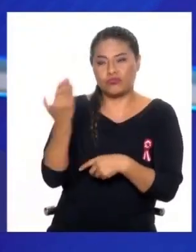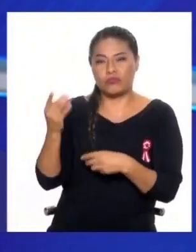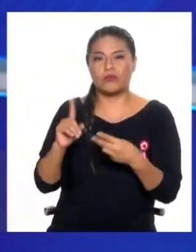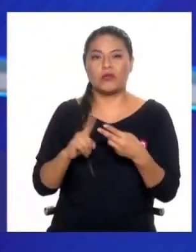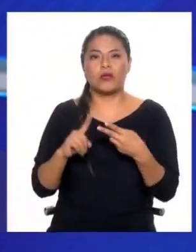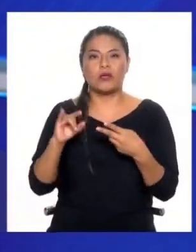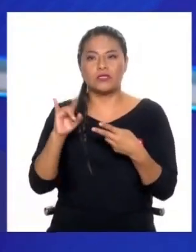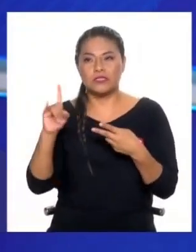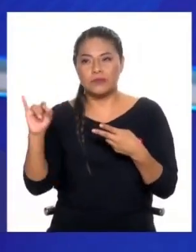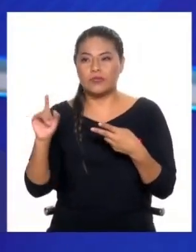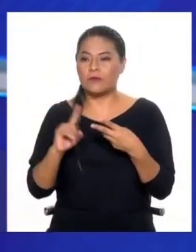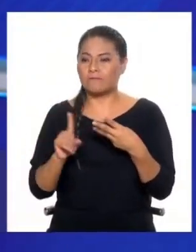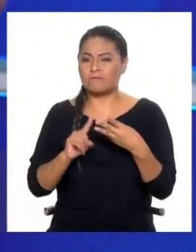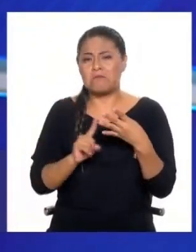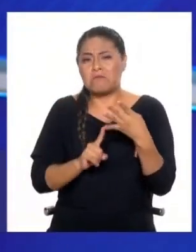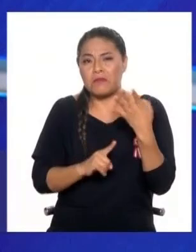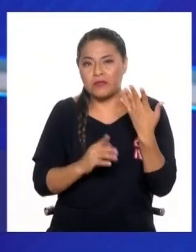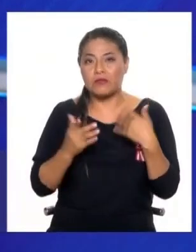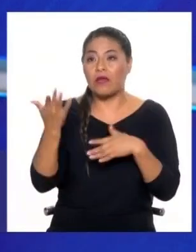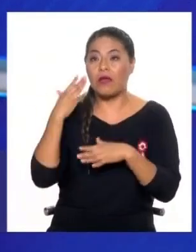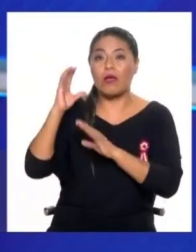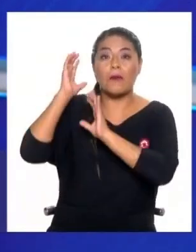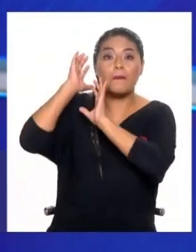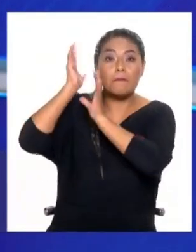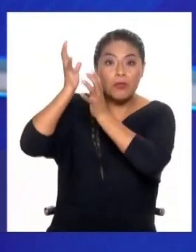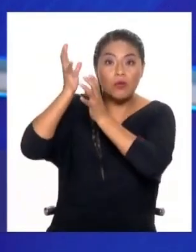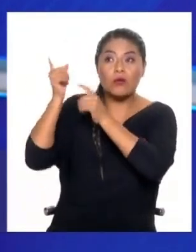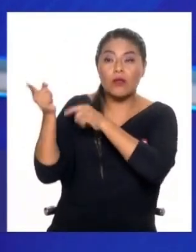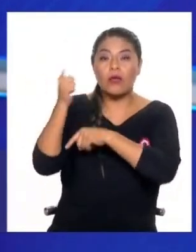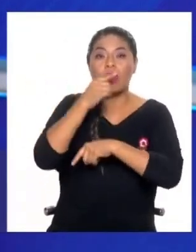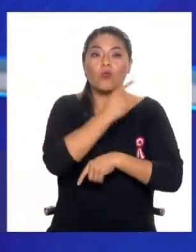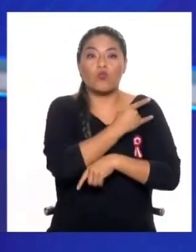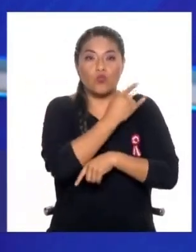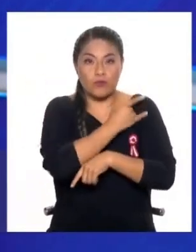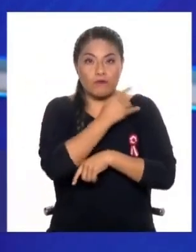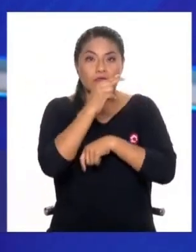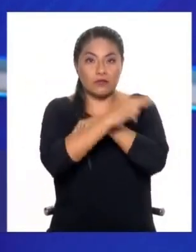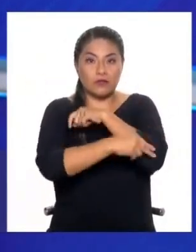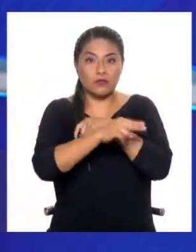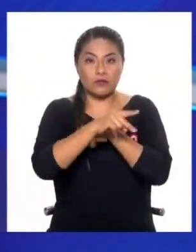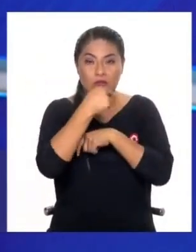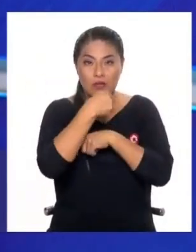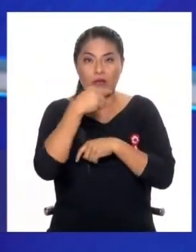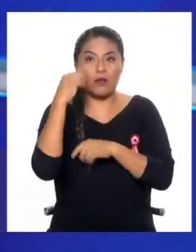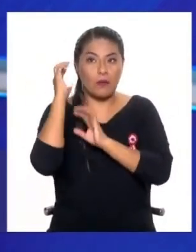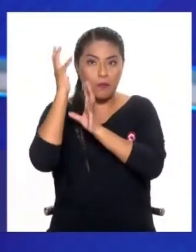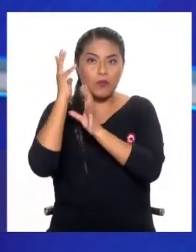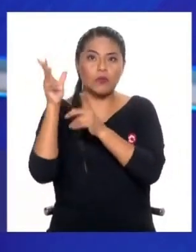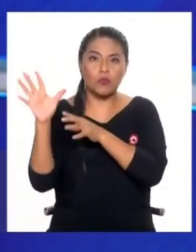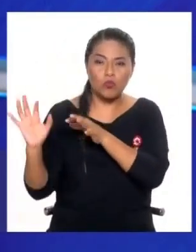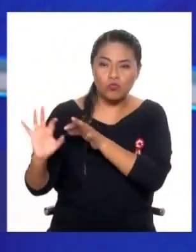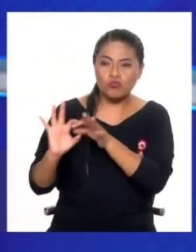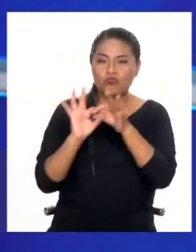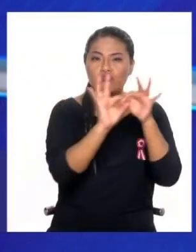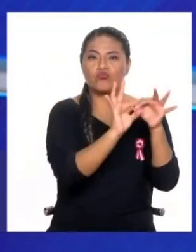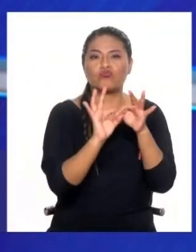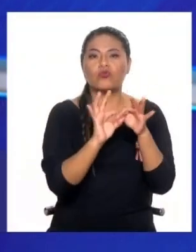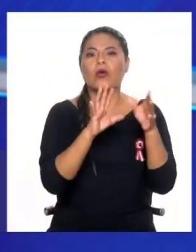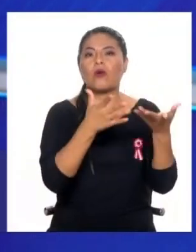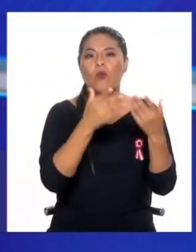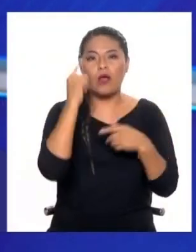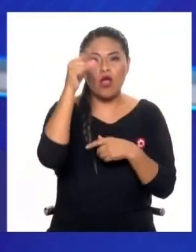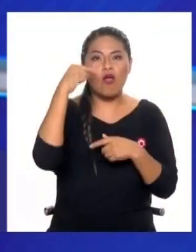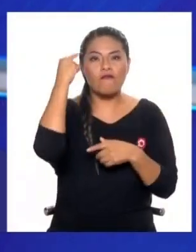SISMIC, y otras instituciones, por ejemplo, en Piura. Me parece que la Universidad Nacional de Piura o la Universidad de Piura pueden trabajar conjuntamente con las